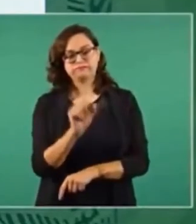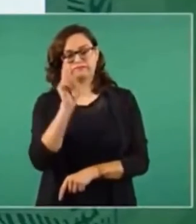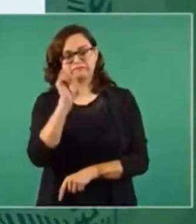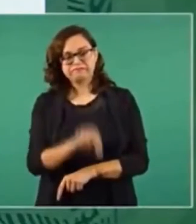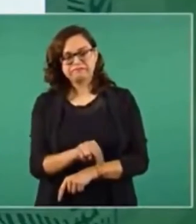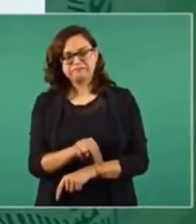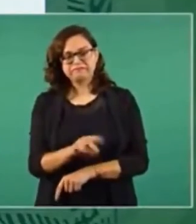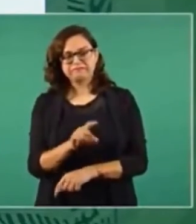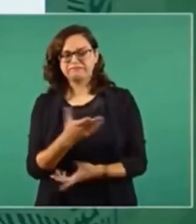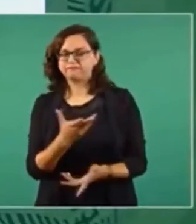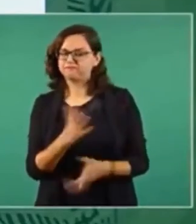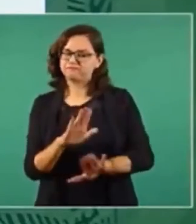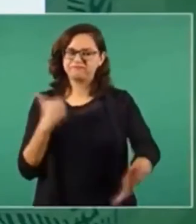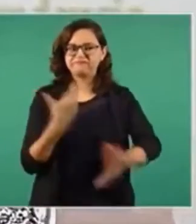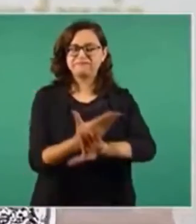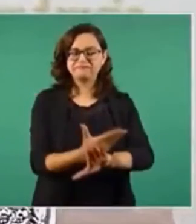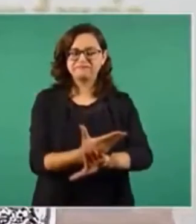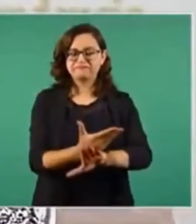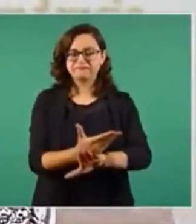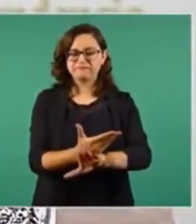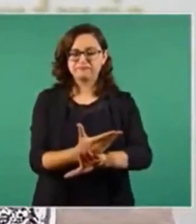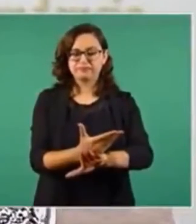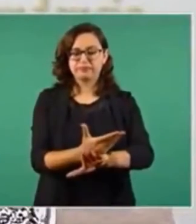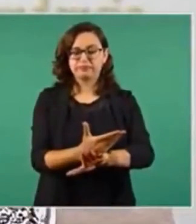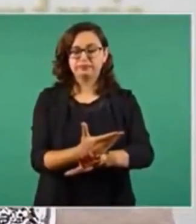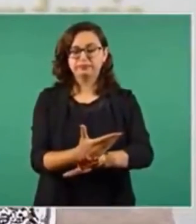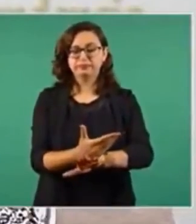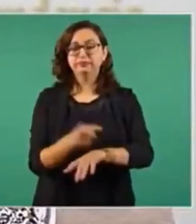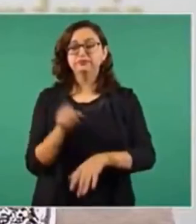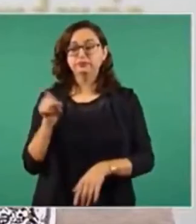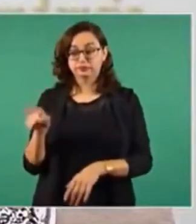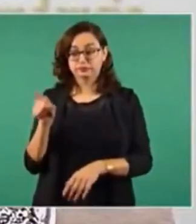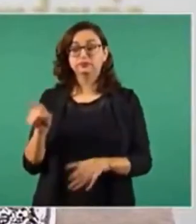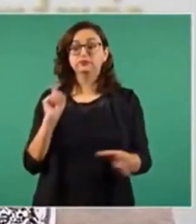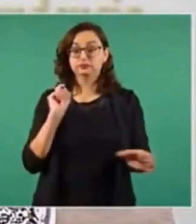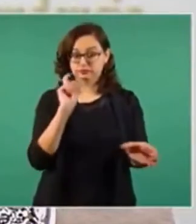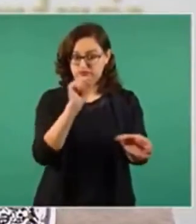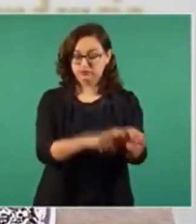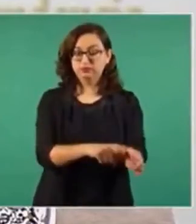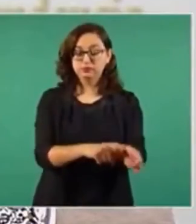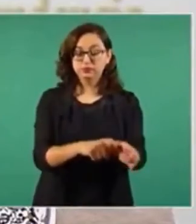él era de el pan creo que llegó a ser hasta senador del pan